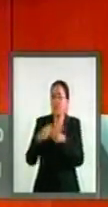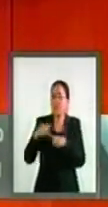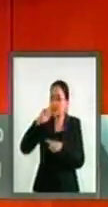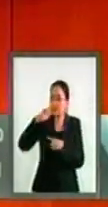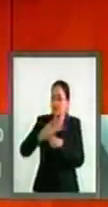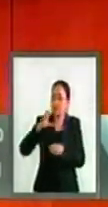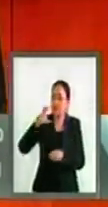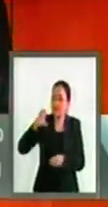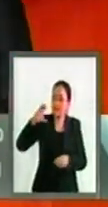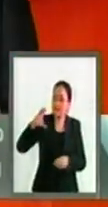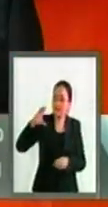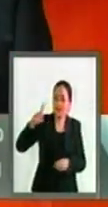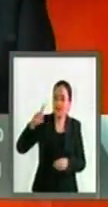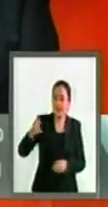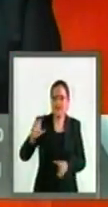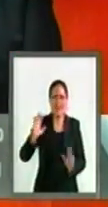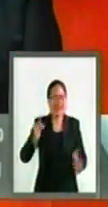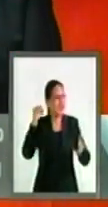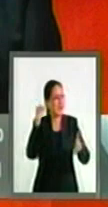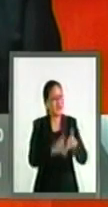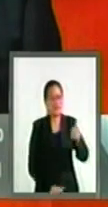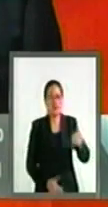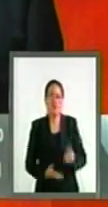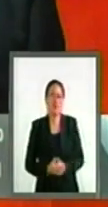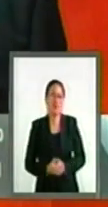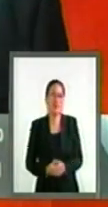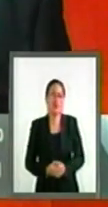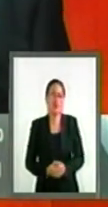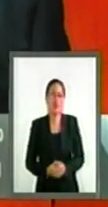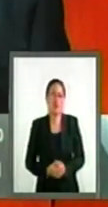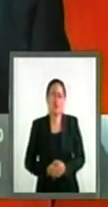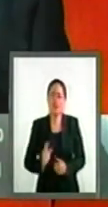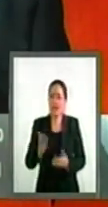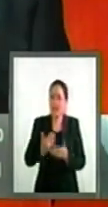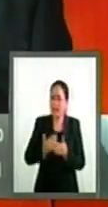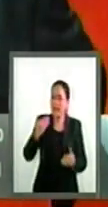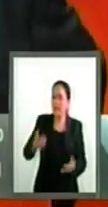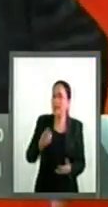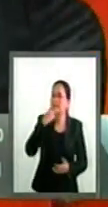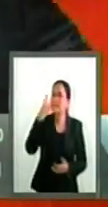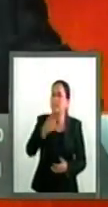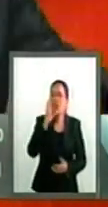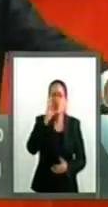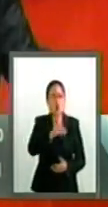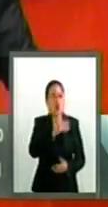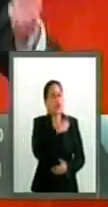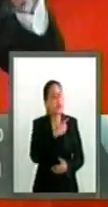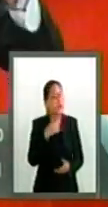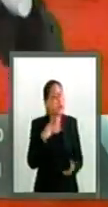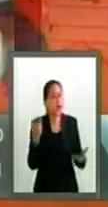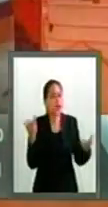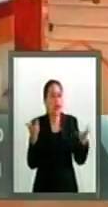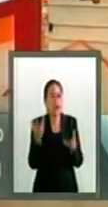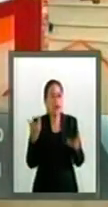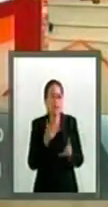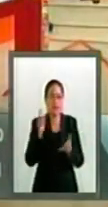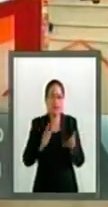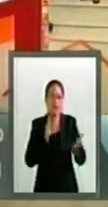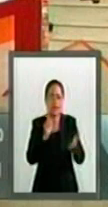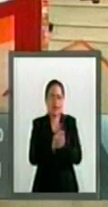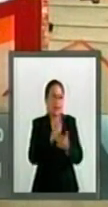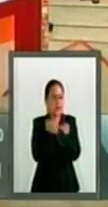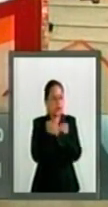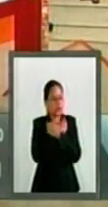fracasó. Ya fracasó. Se les dijo no se pueden hacer reformas,